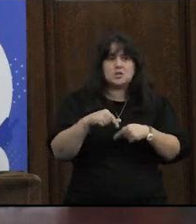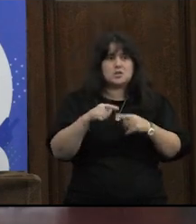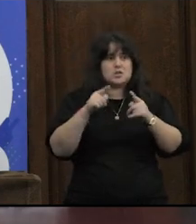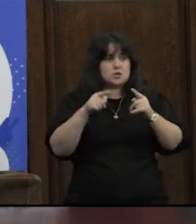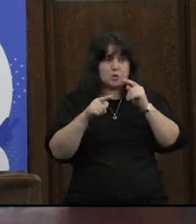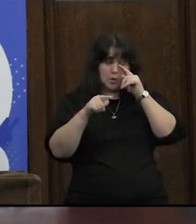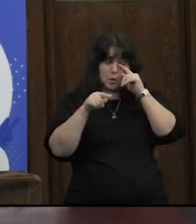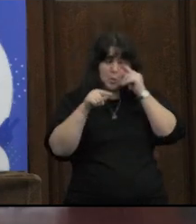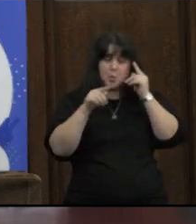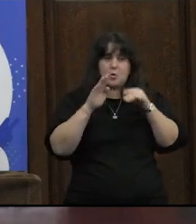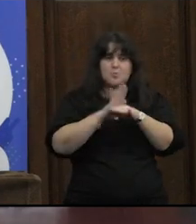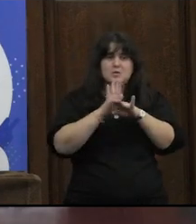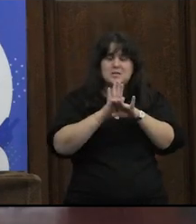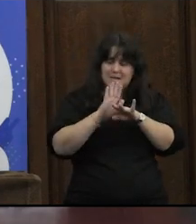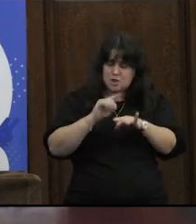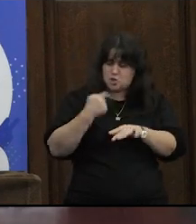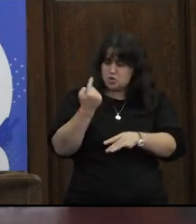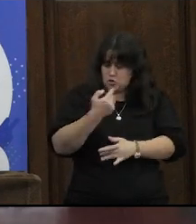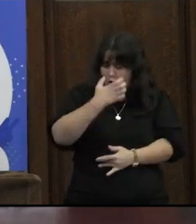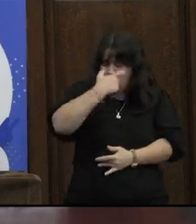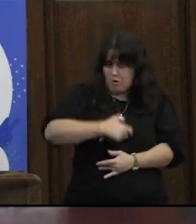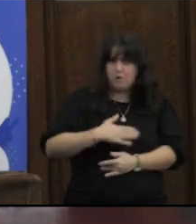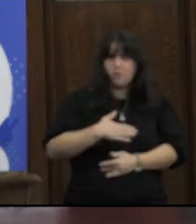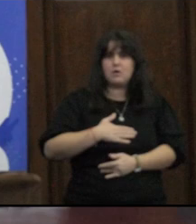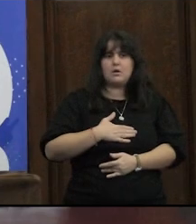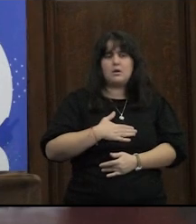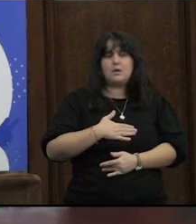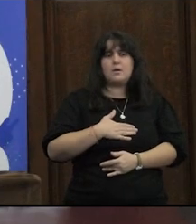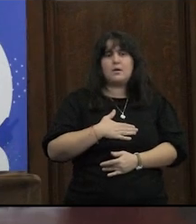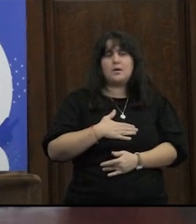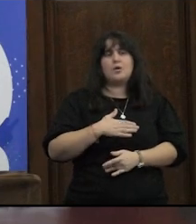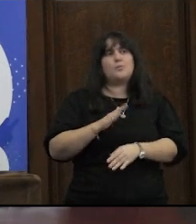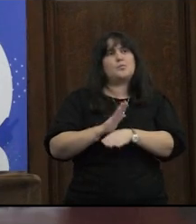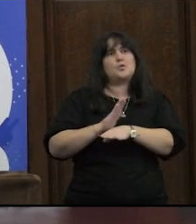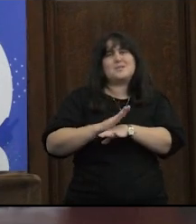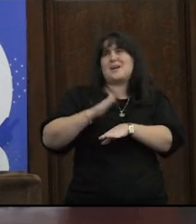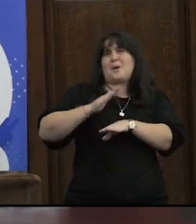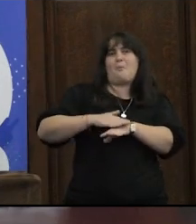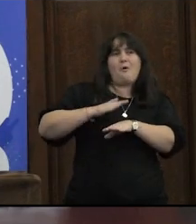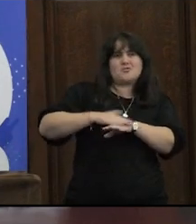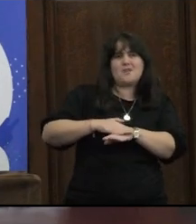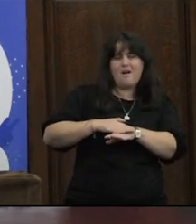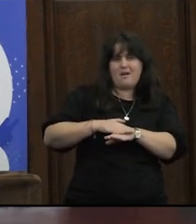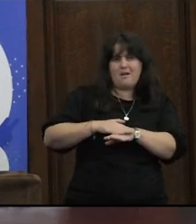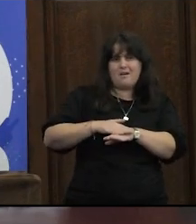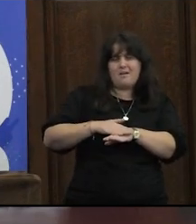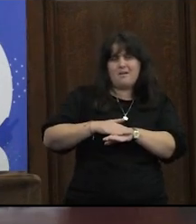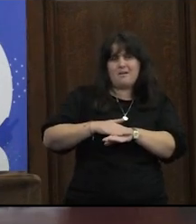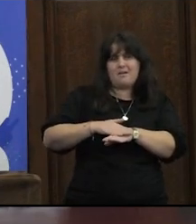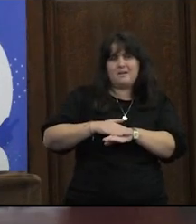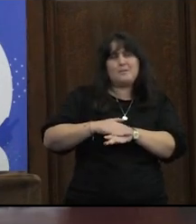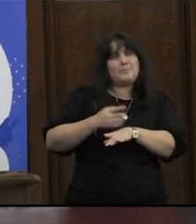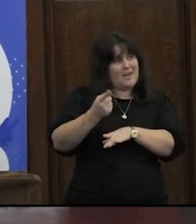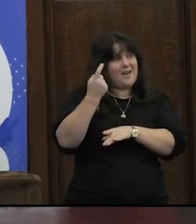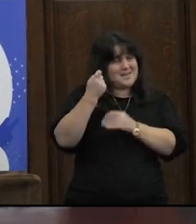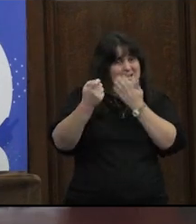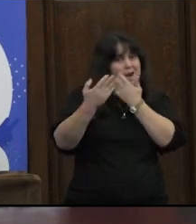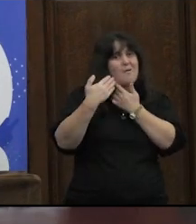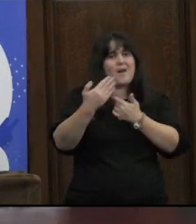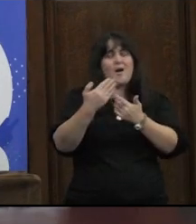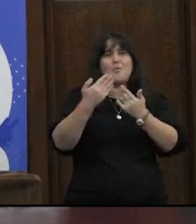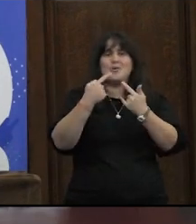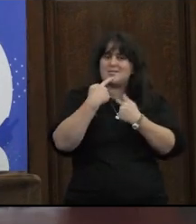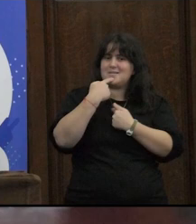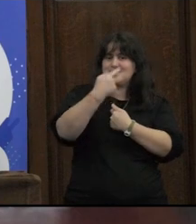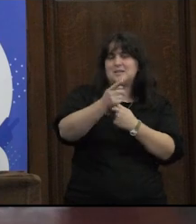yo digo es la entronización del yo individual ¿no? como el responsable ayer